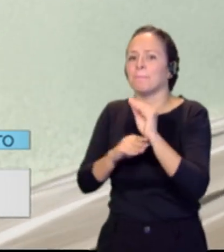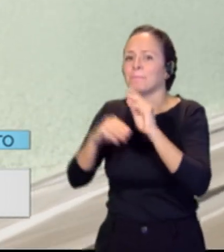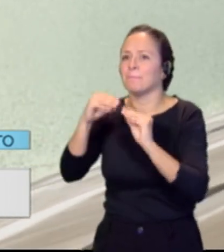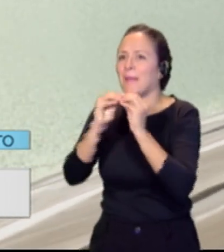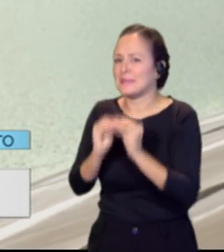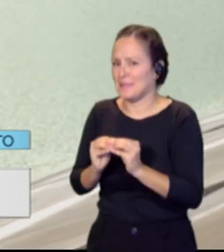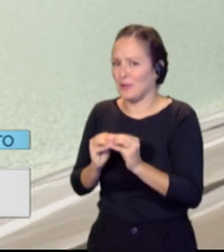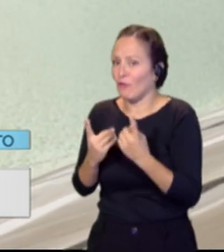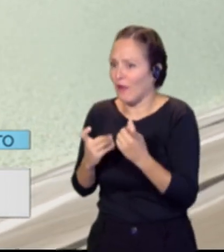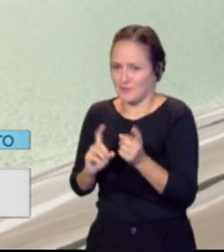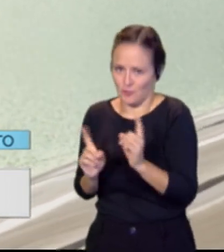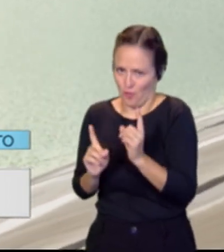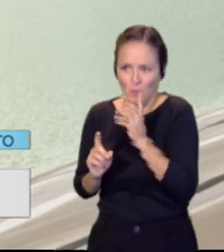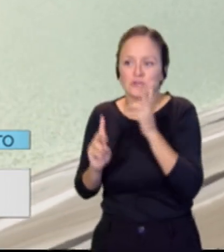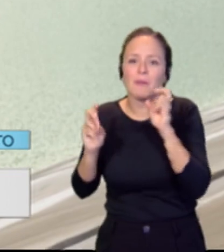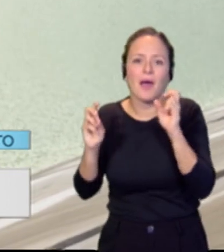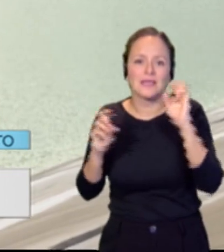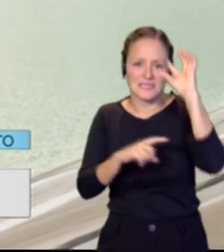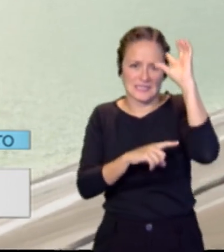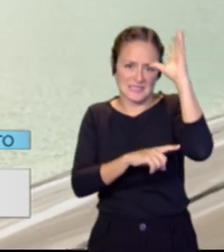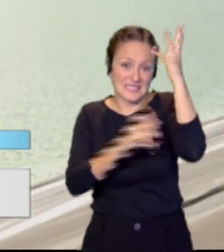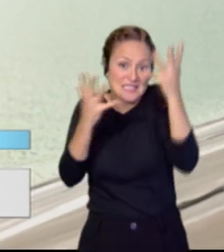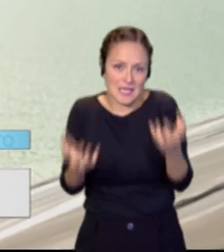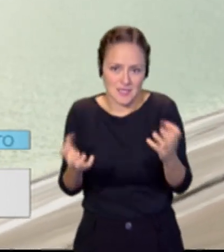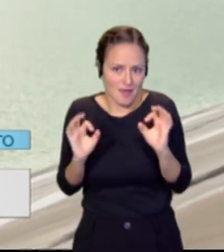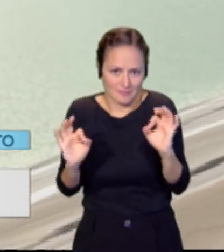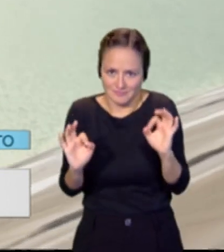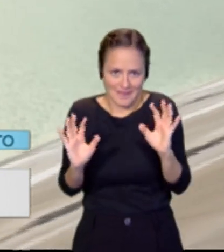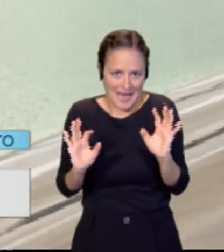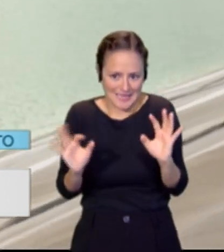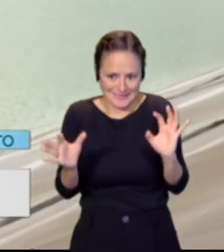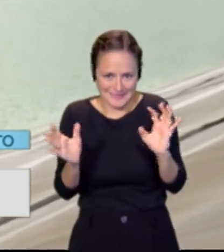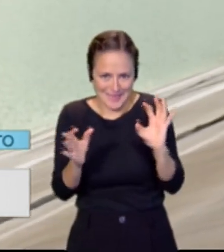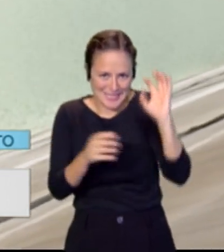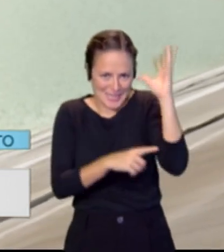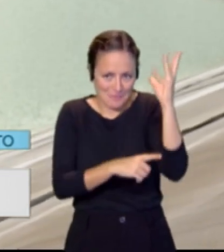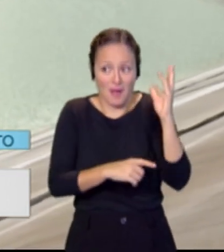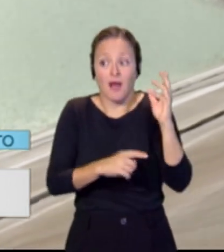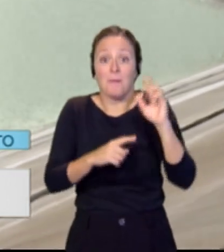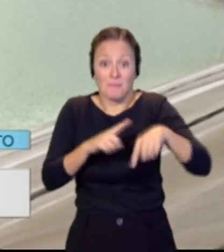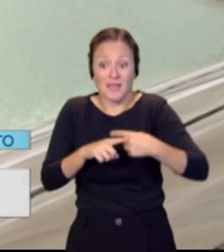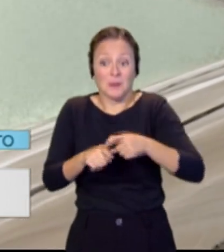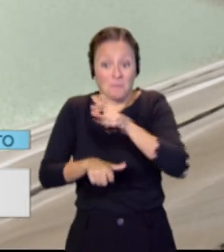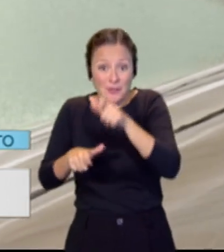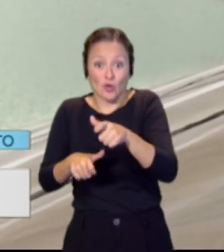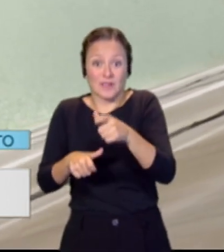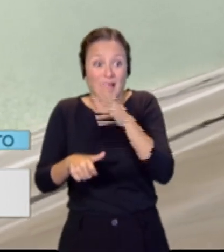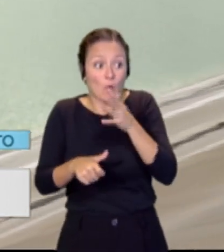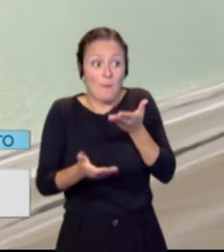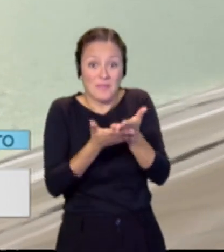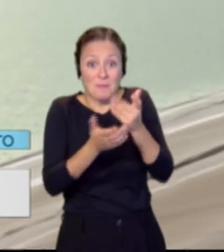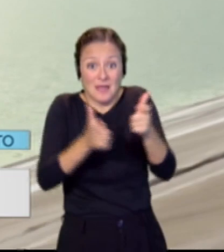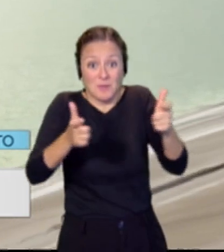el problema de la sequía, es una cuestión climatológica y un incremento espectacular de la demanda. Confluyen esos